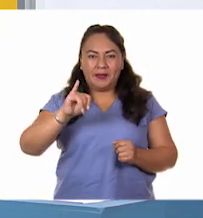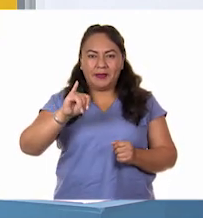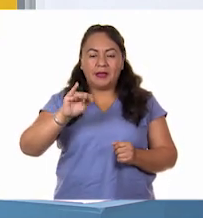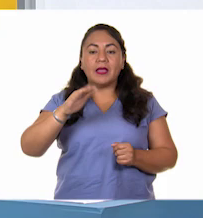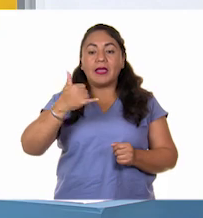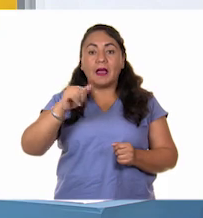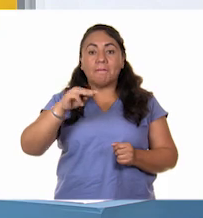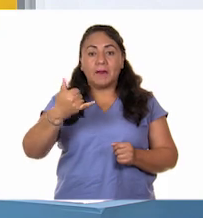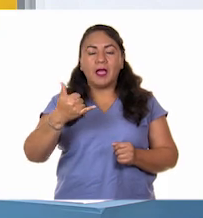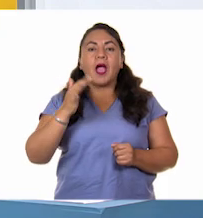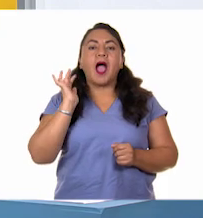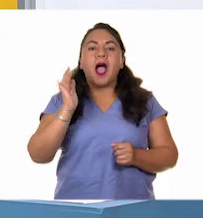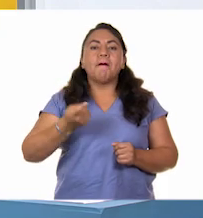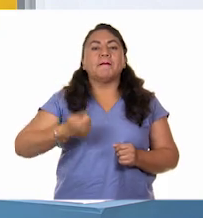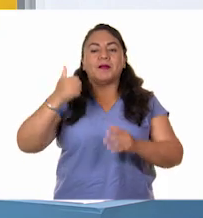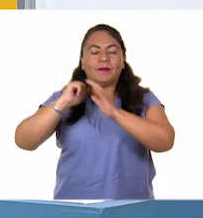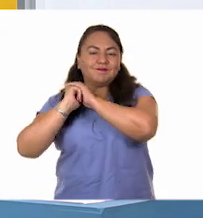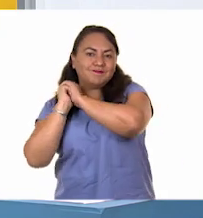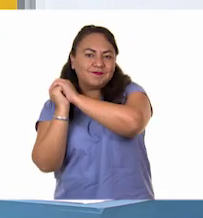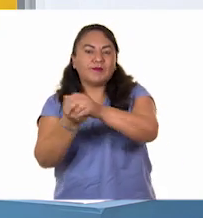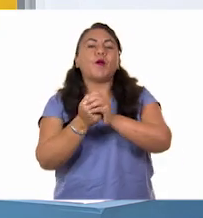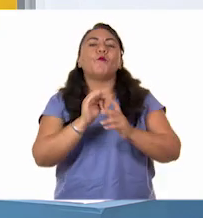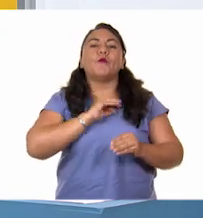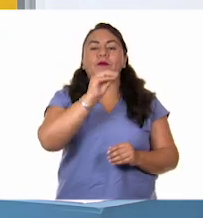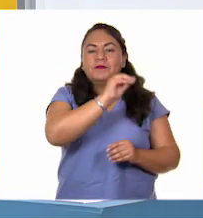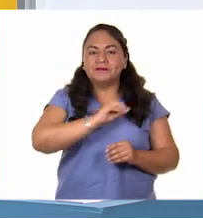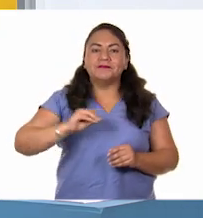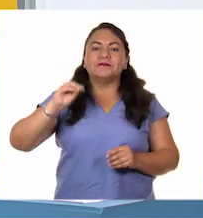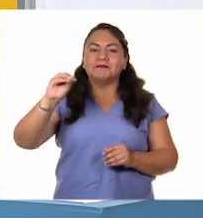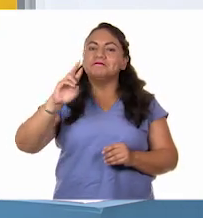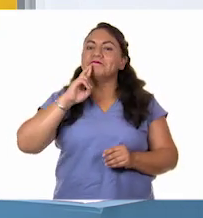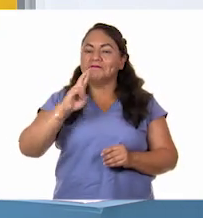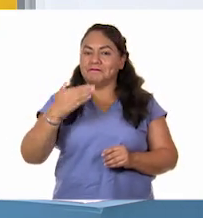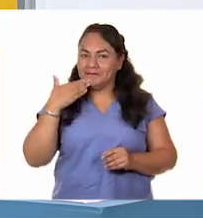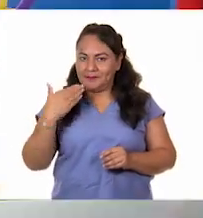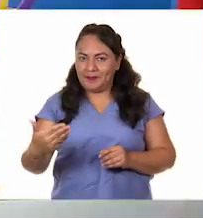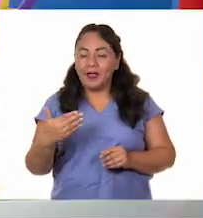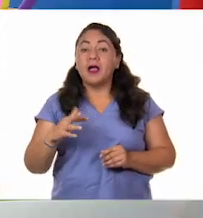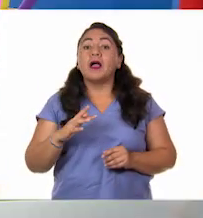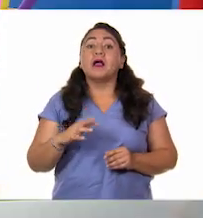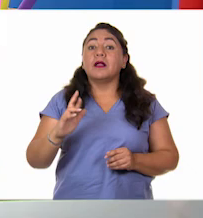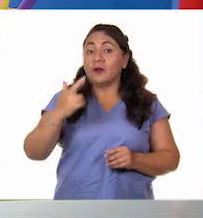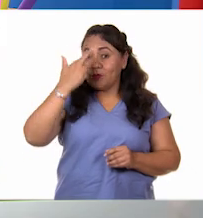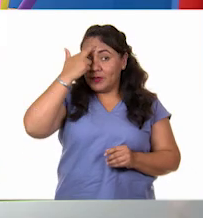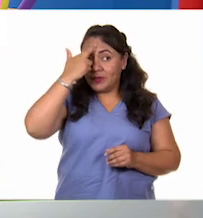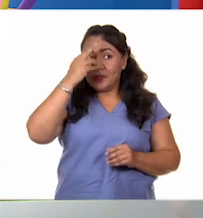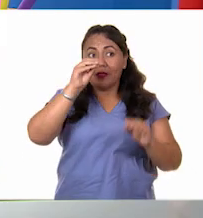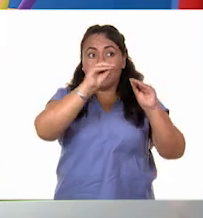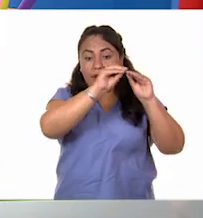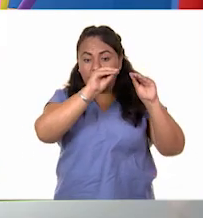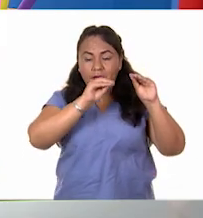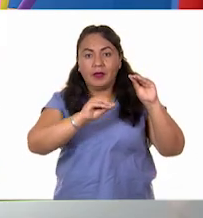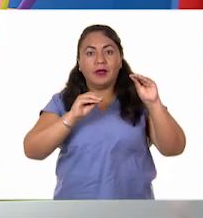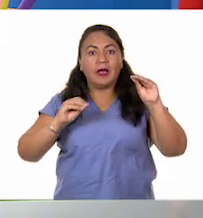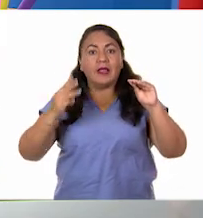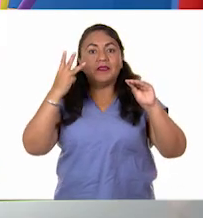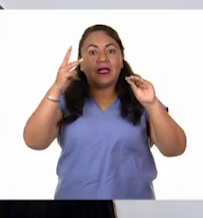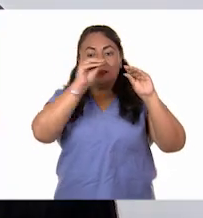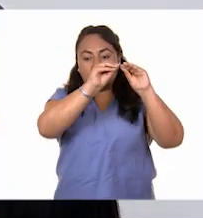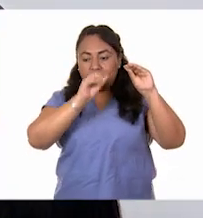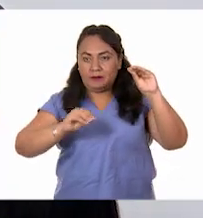primer batazo y podemos ubicarla en la primera base. Recuerden que la idea es que se completen las tres